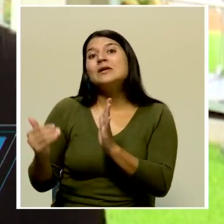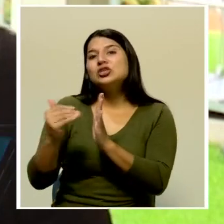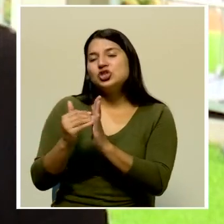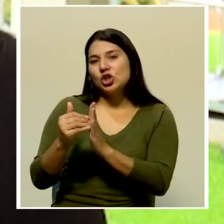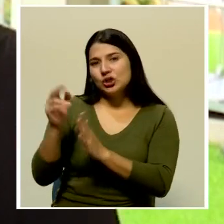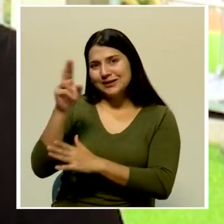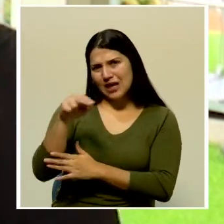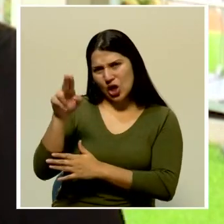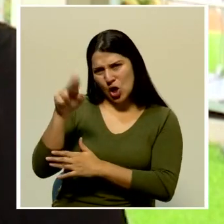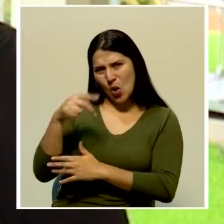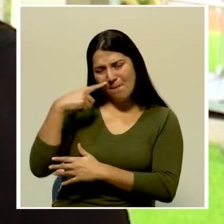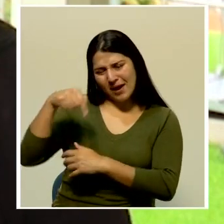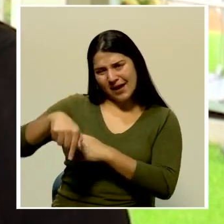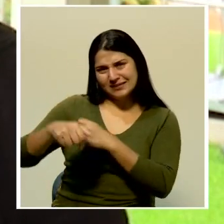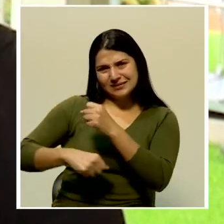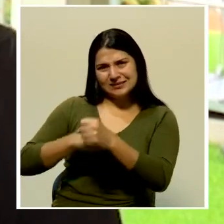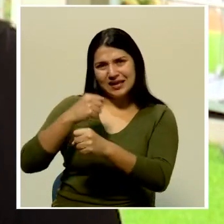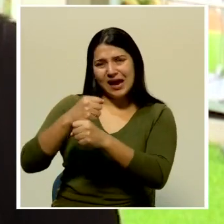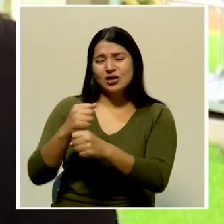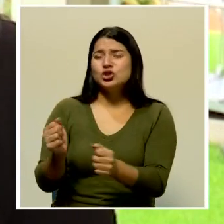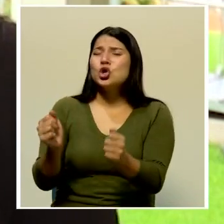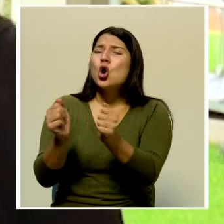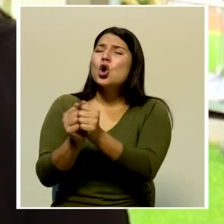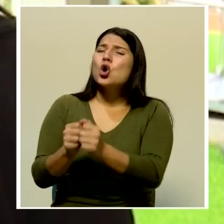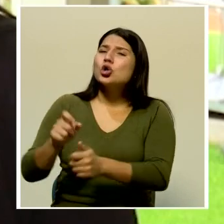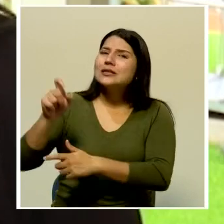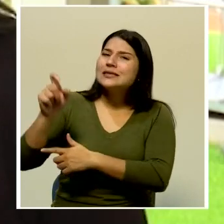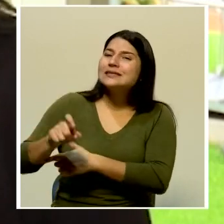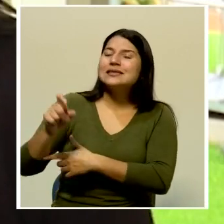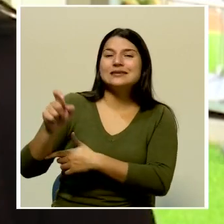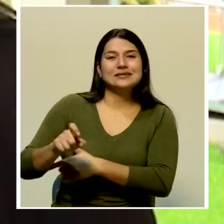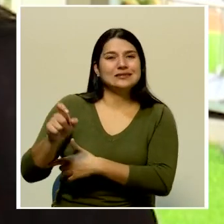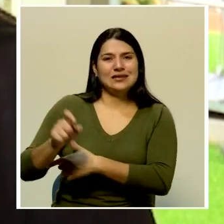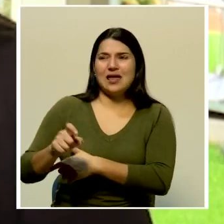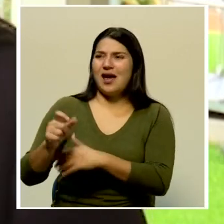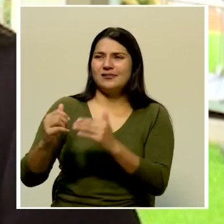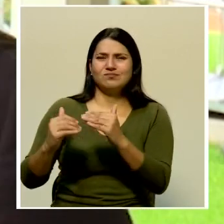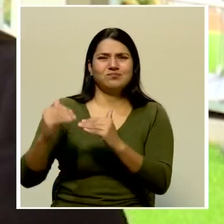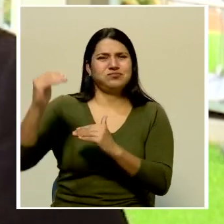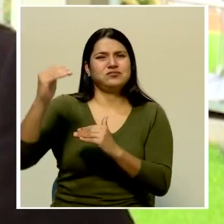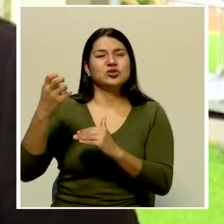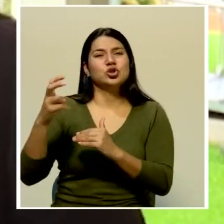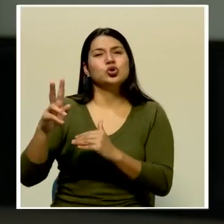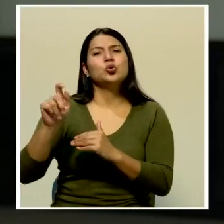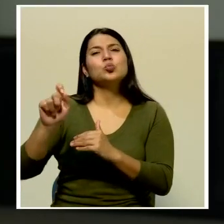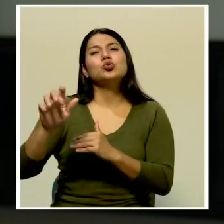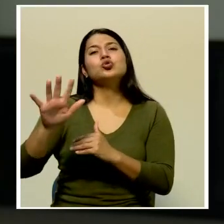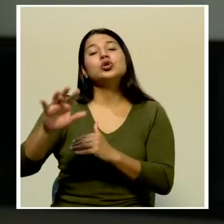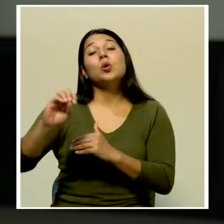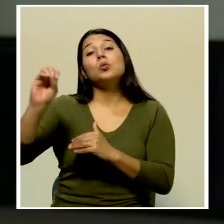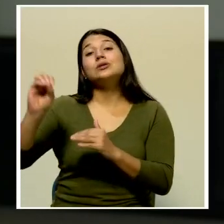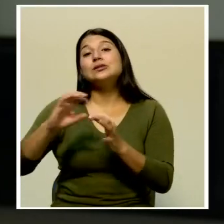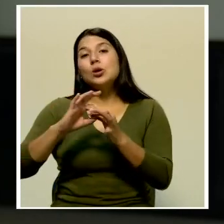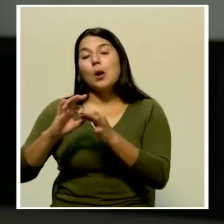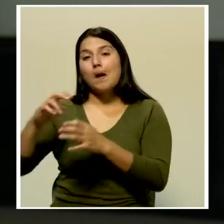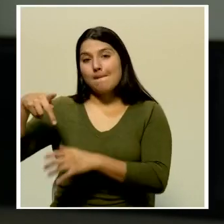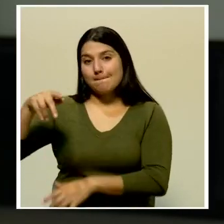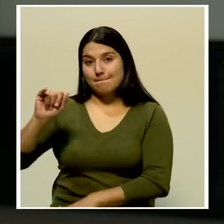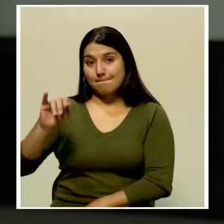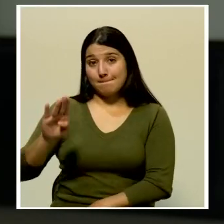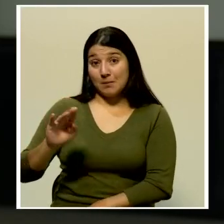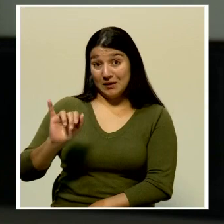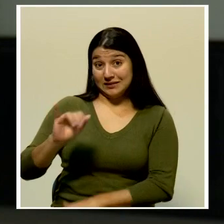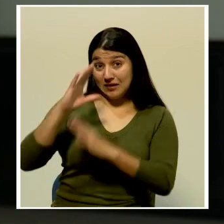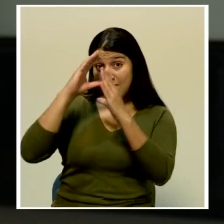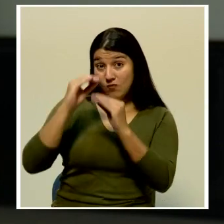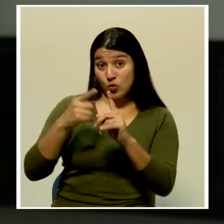necesidades de financiamiento brutas que alcanzan muy por encima del 12.5% del PIB. La información desde la Asamblea